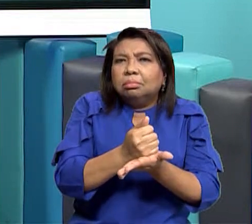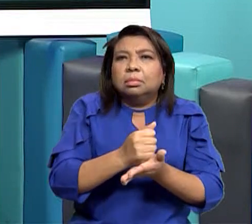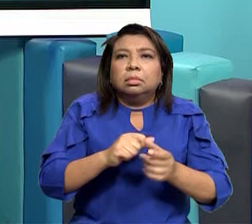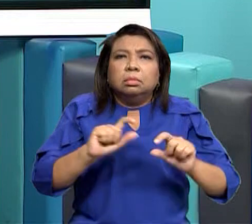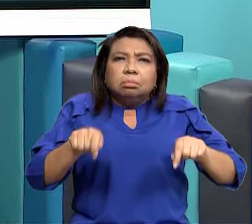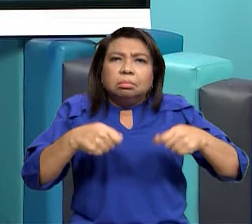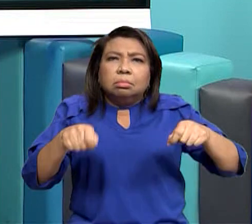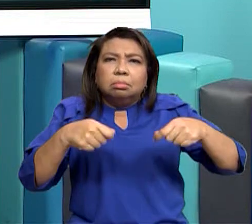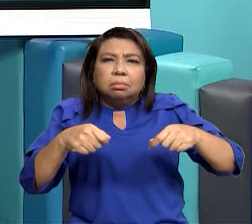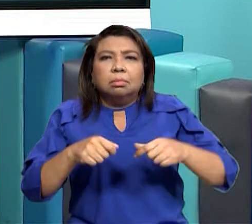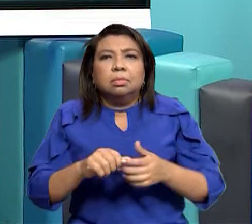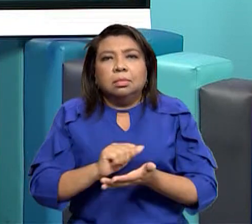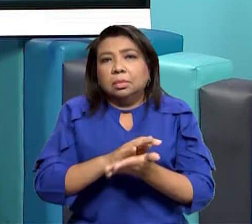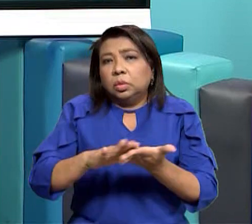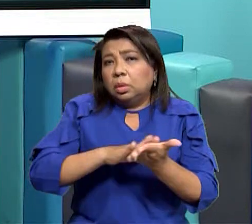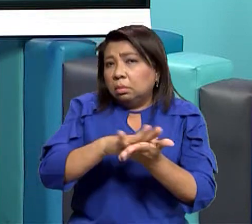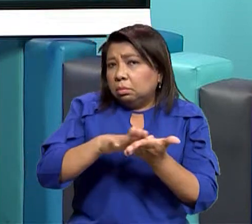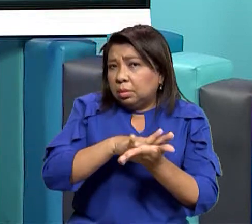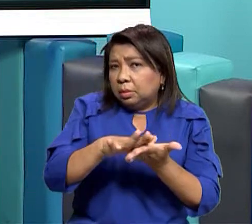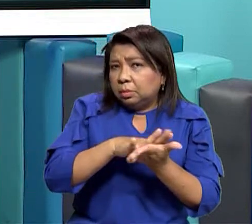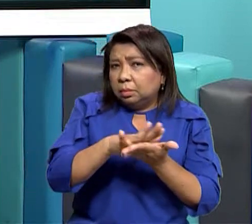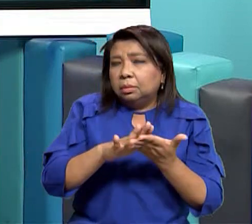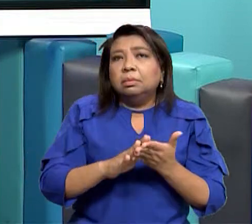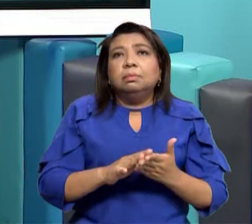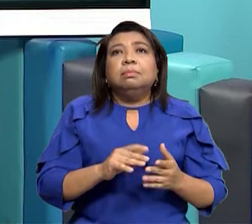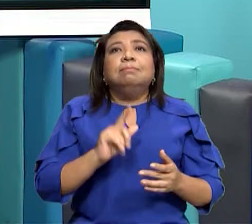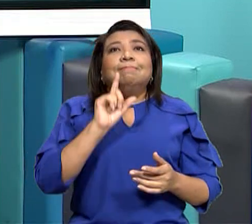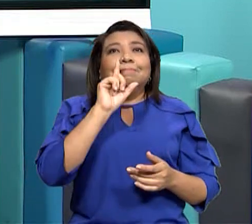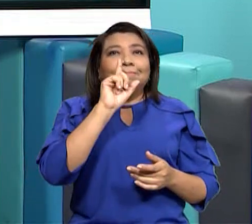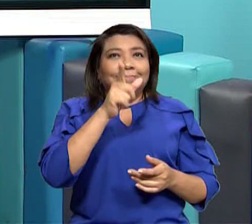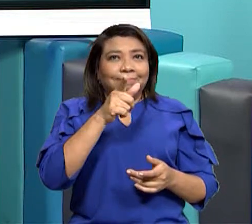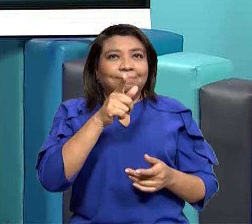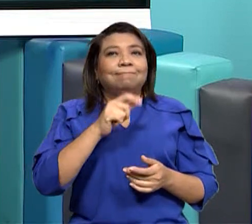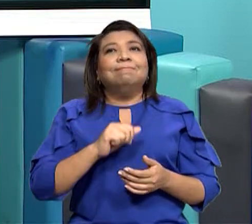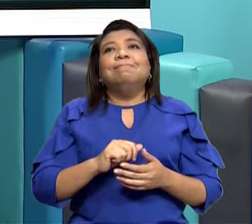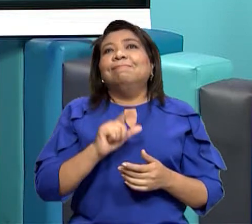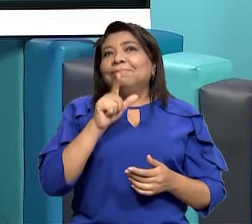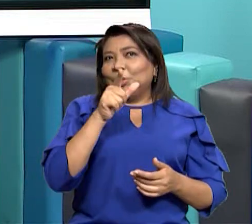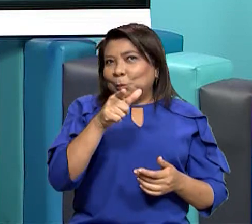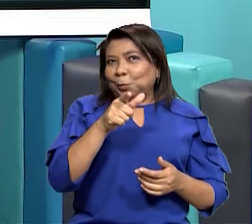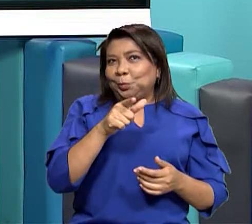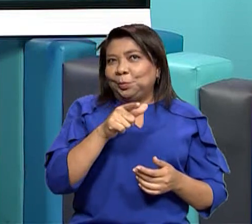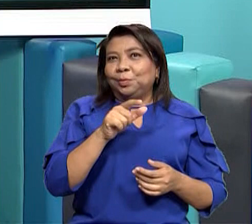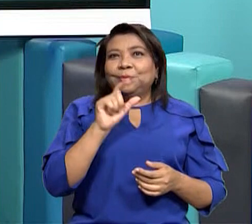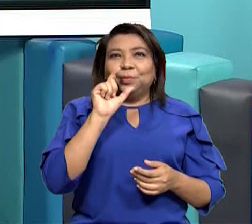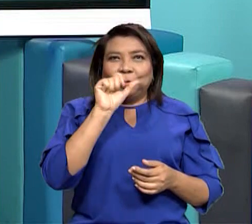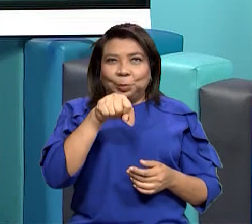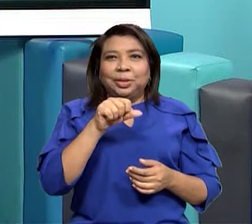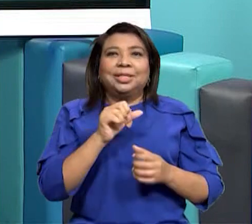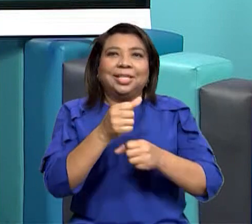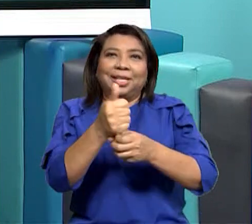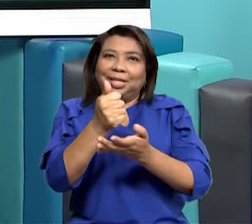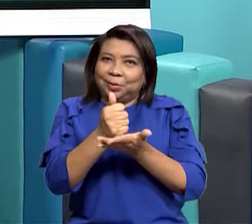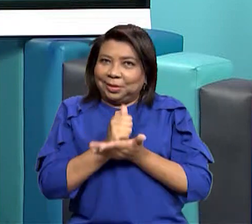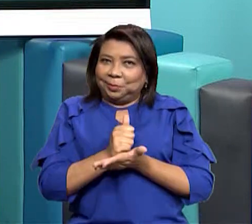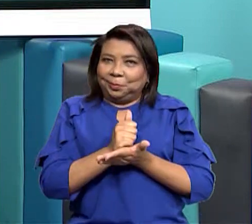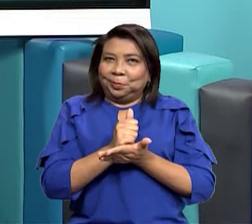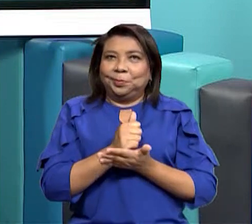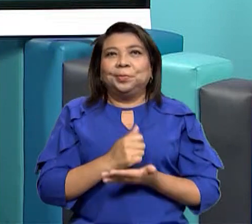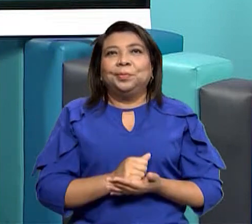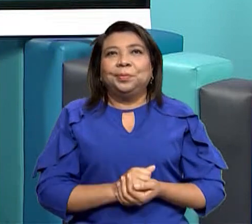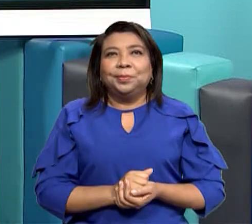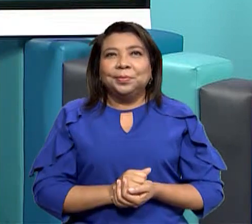a lavar los platos Son deberes, ¿verdad? Que tú puedes aportar, ¿ok? Tú puedes ayudar a cada uno de ellos Ahora,